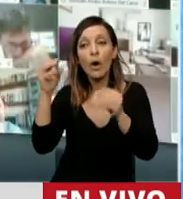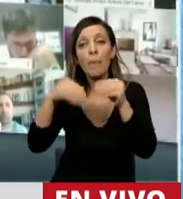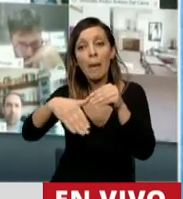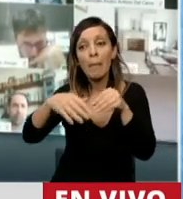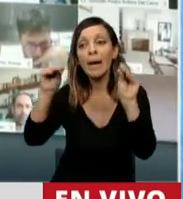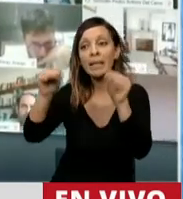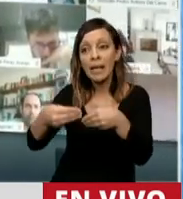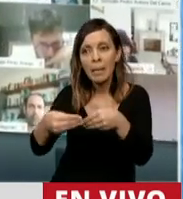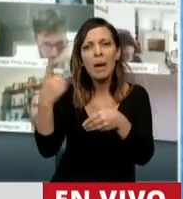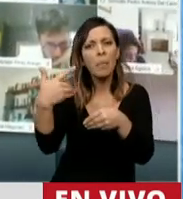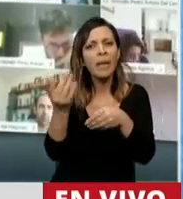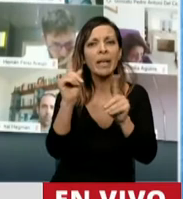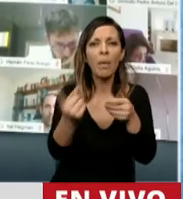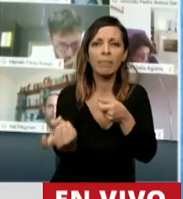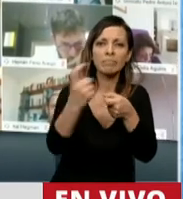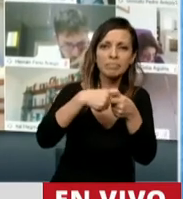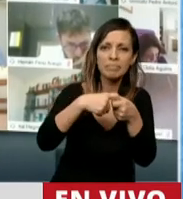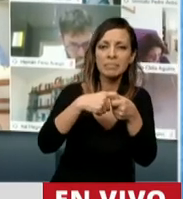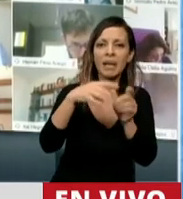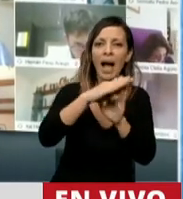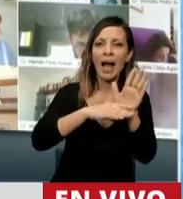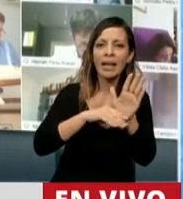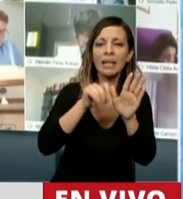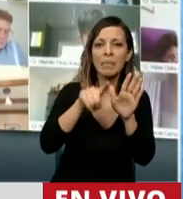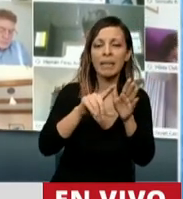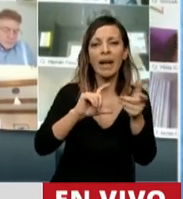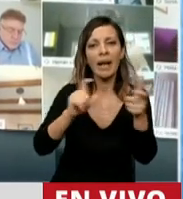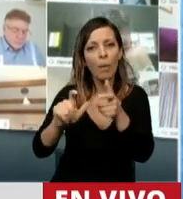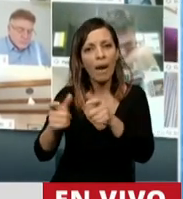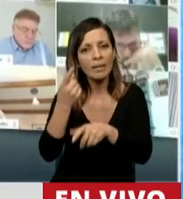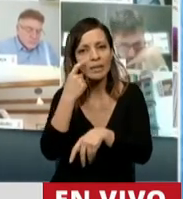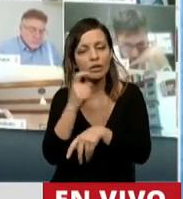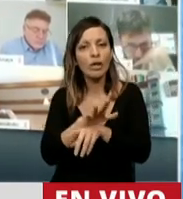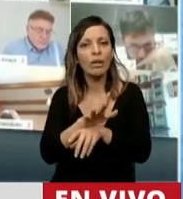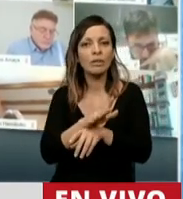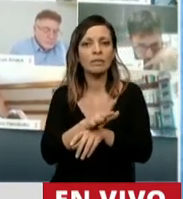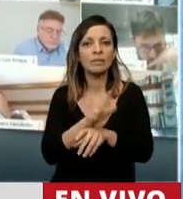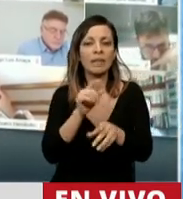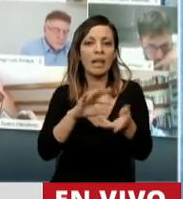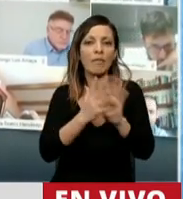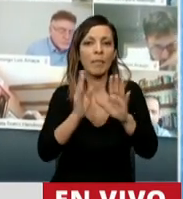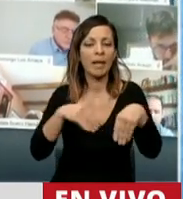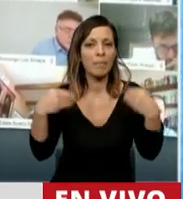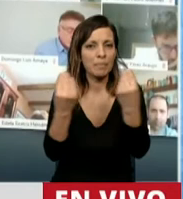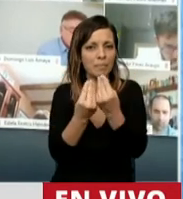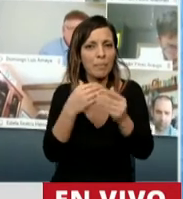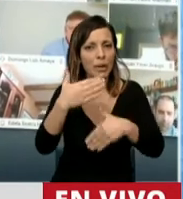accedan al régimen de regularización a efecto de la conclusión del proceso falencial.